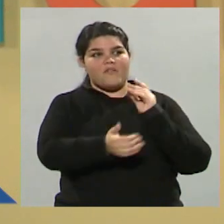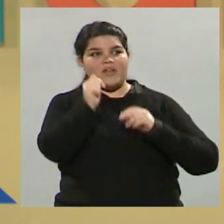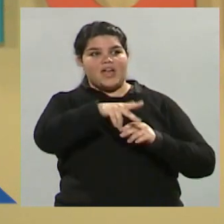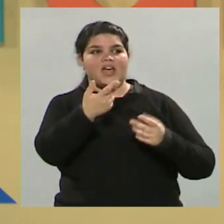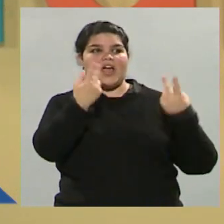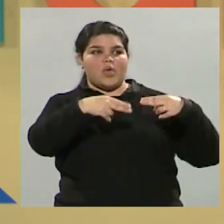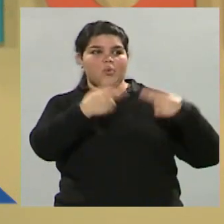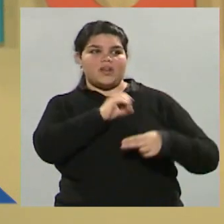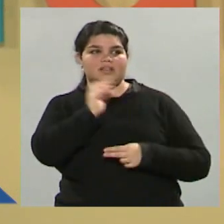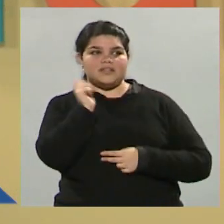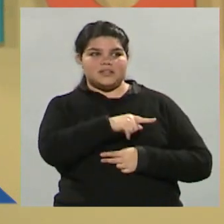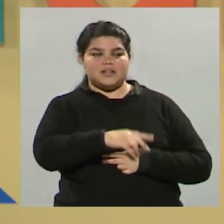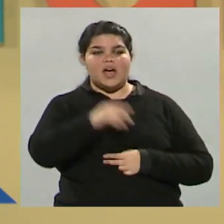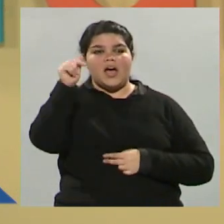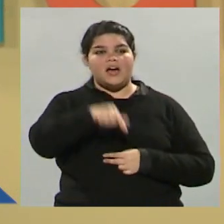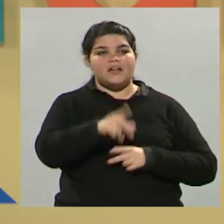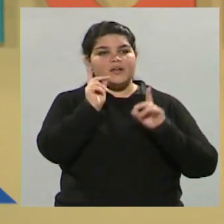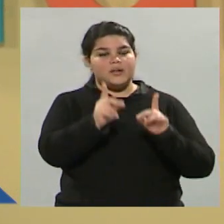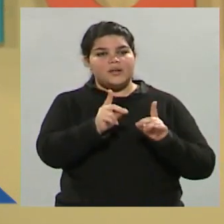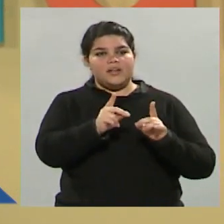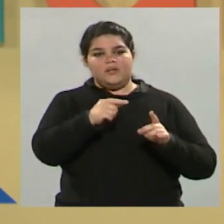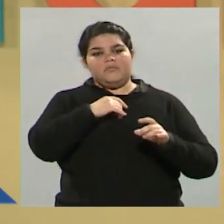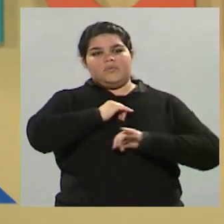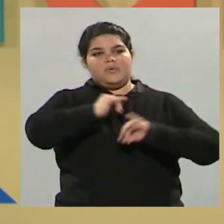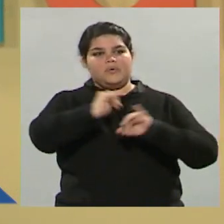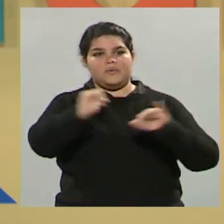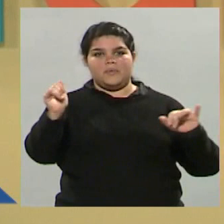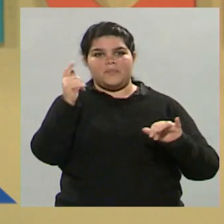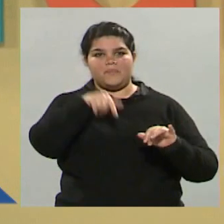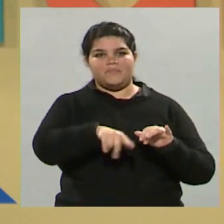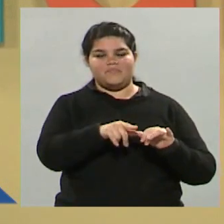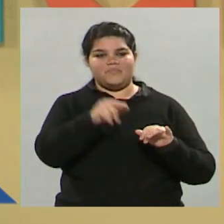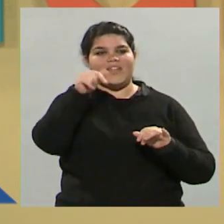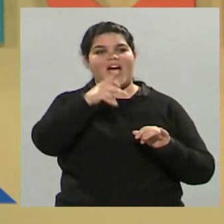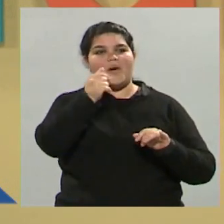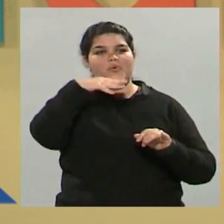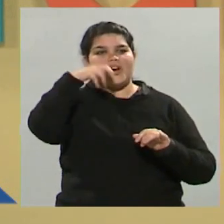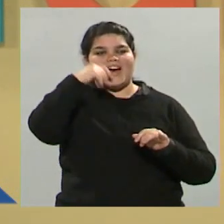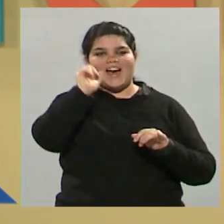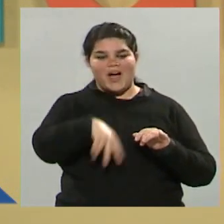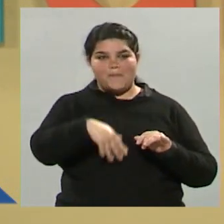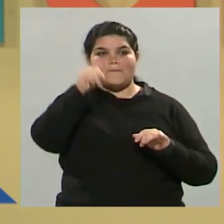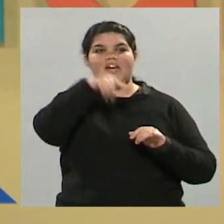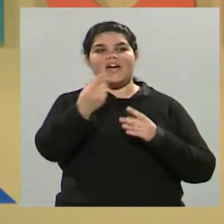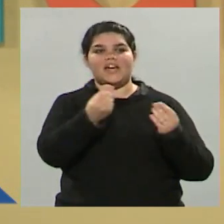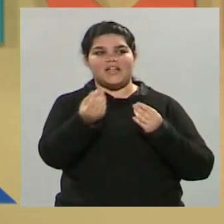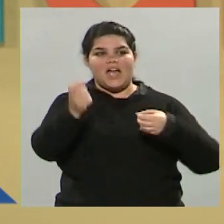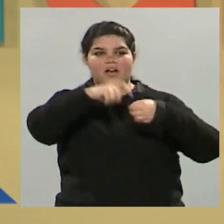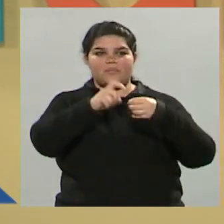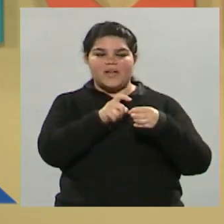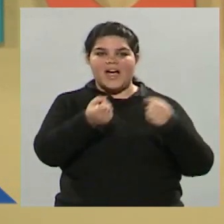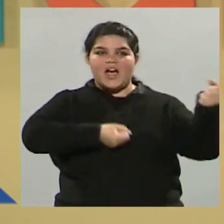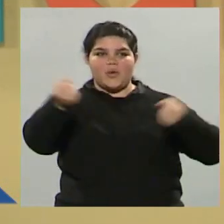libertadores. En este sentido, hubo mucha repercusión en distintas entidades, sobre todo a PROCAM, que nuclea a los